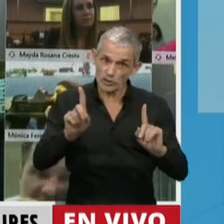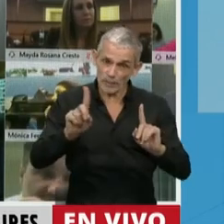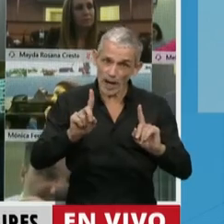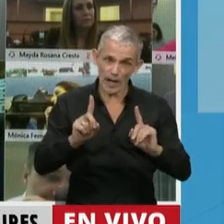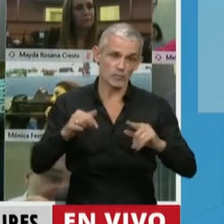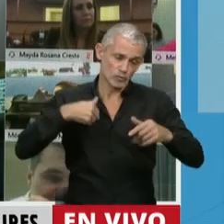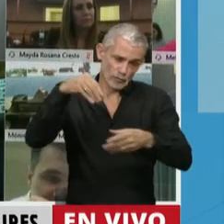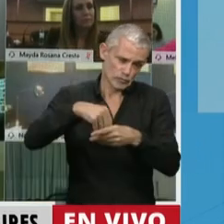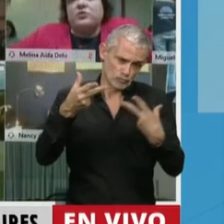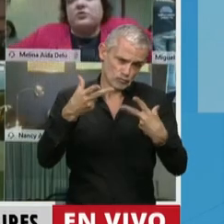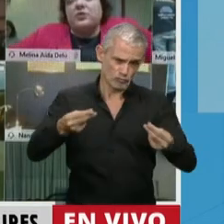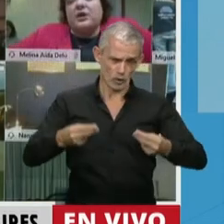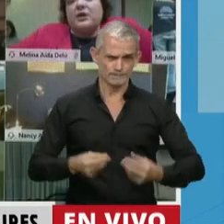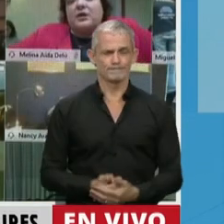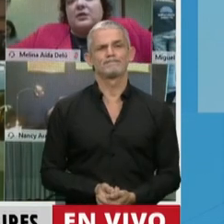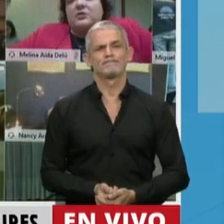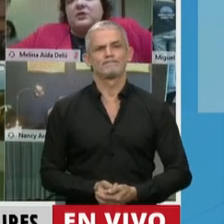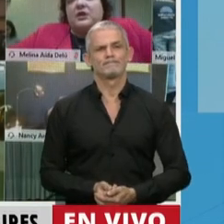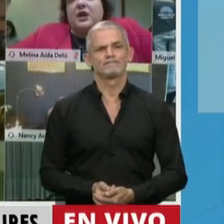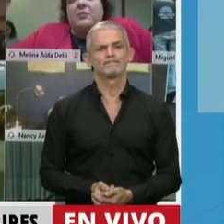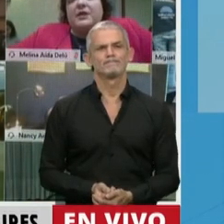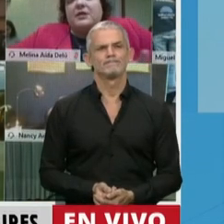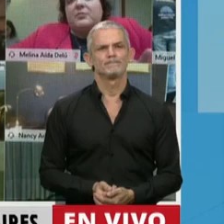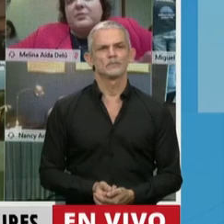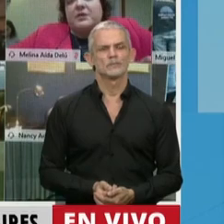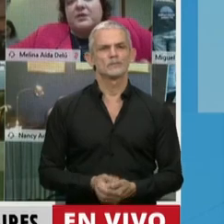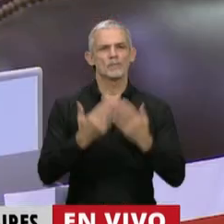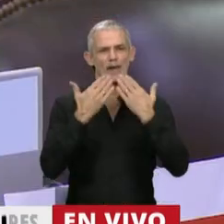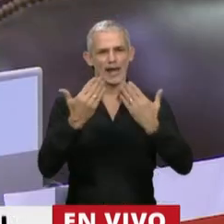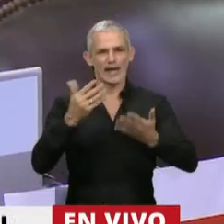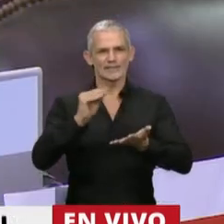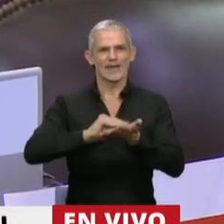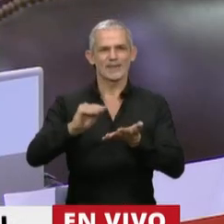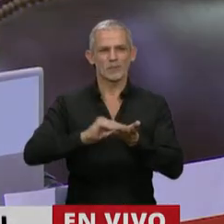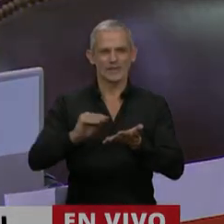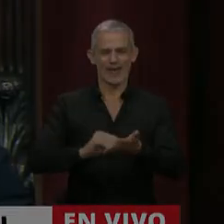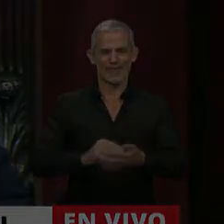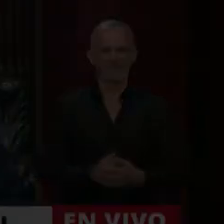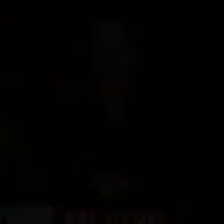cuestiones, no vamos a poder acompañar. Gracias, diputada.